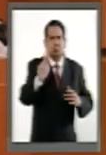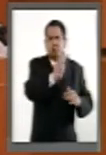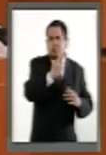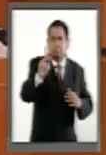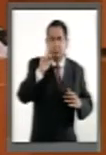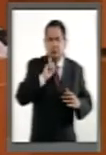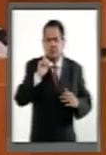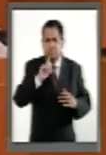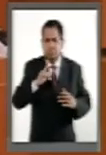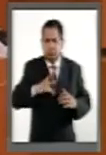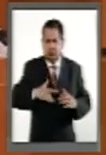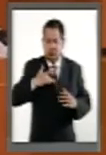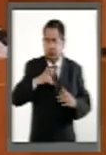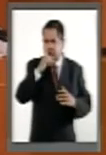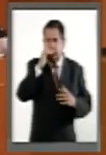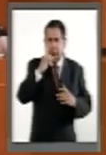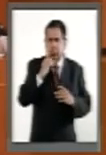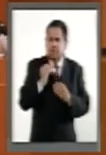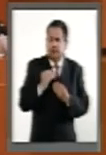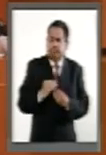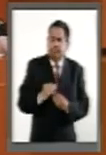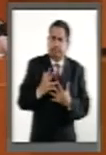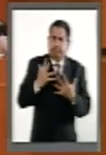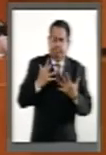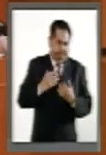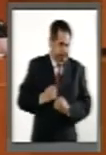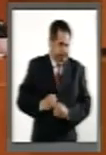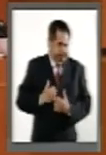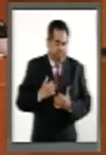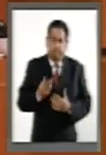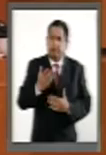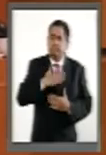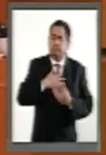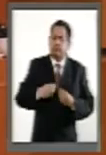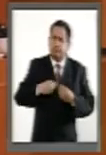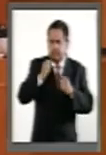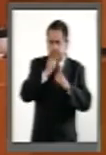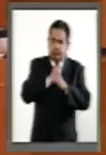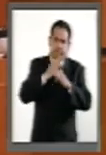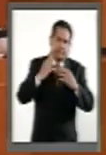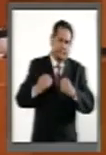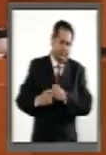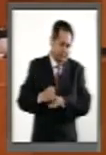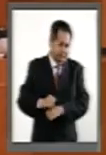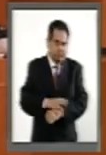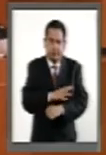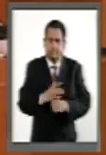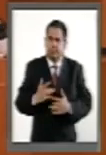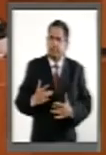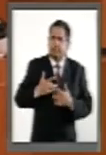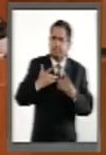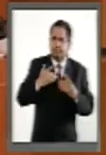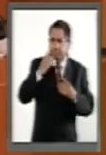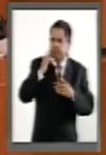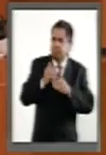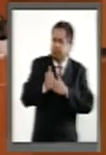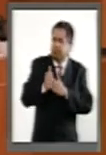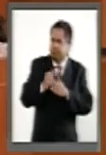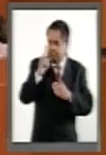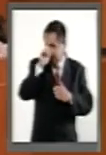son seres de luz que iluminan nuestra vida y nos orientan en el devenir.